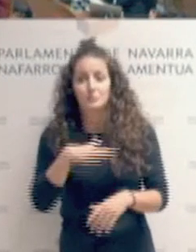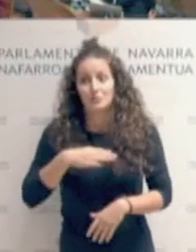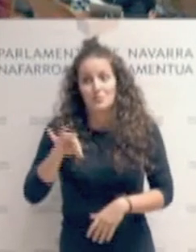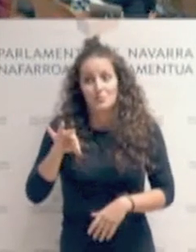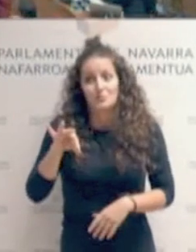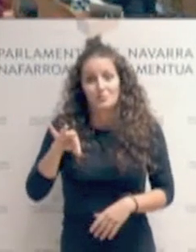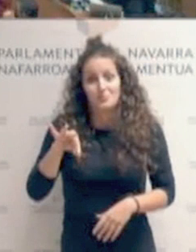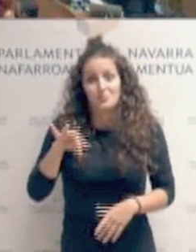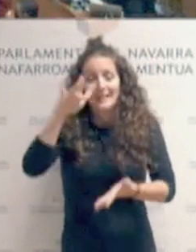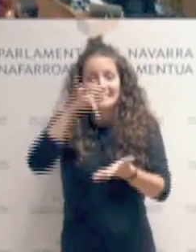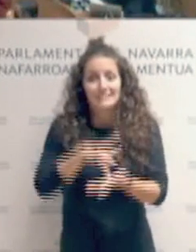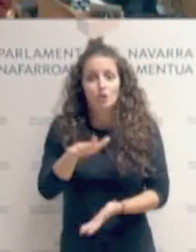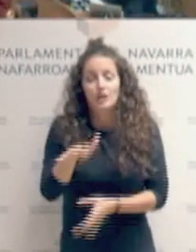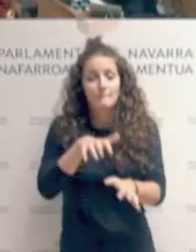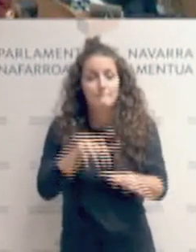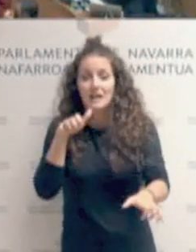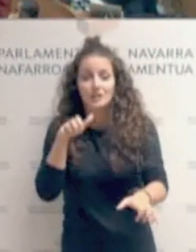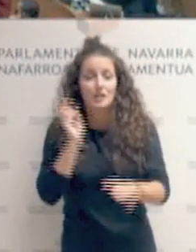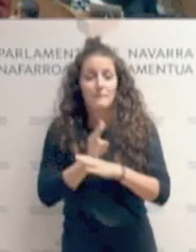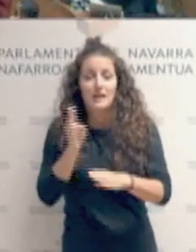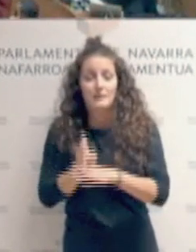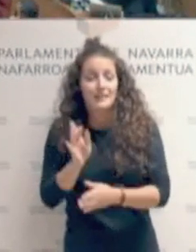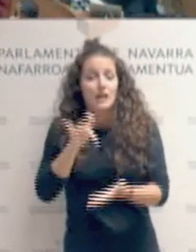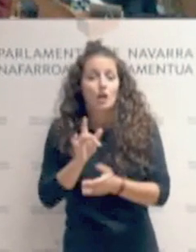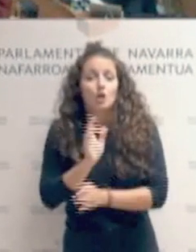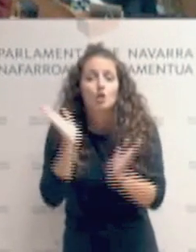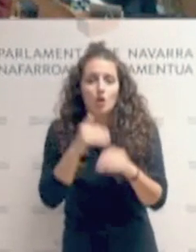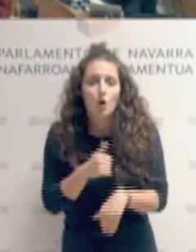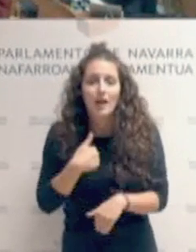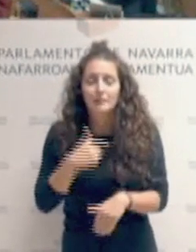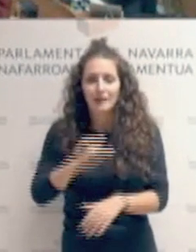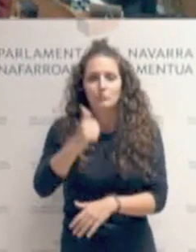de que no tenga una mayoría parlamentaria que apruebe esta transferencia. Es que ricasco.